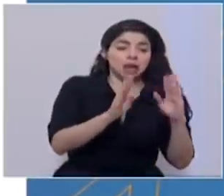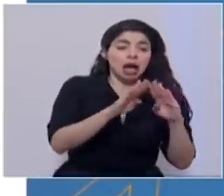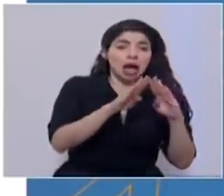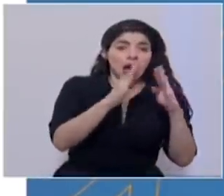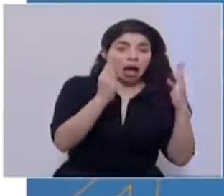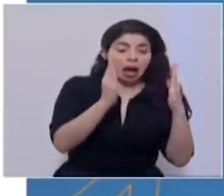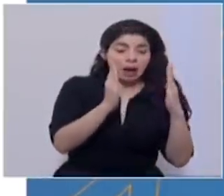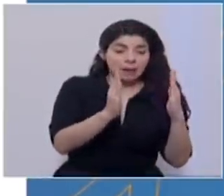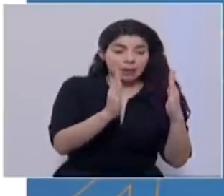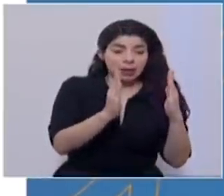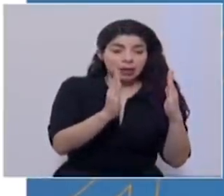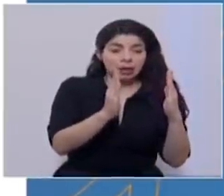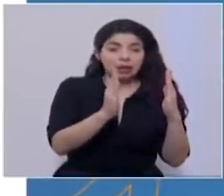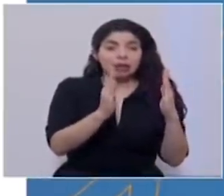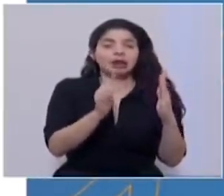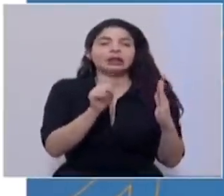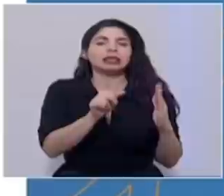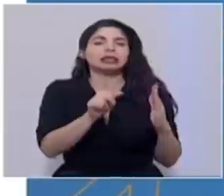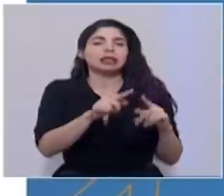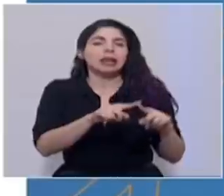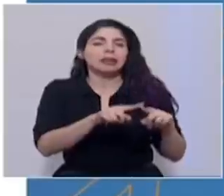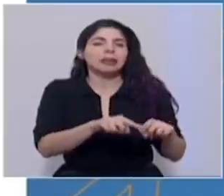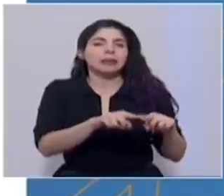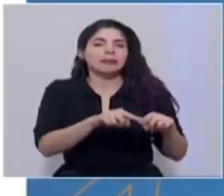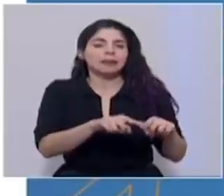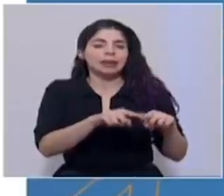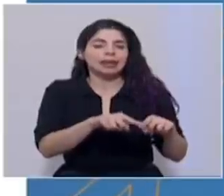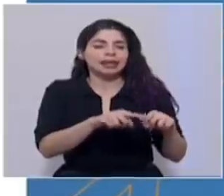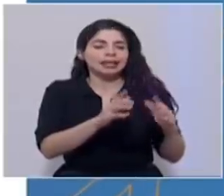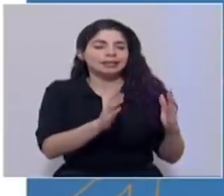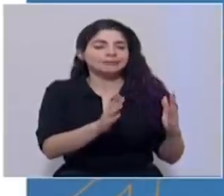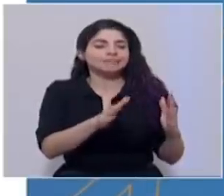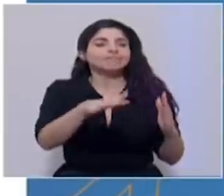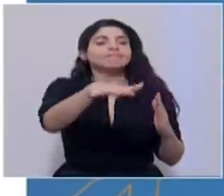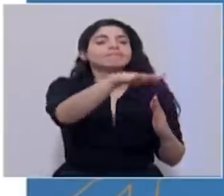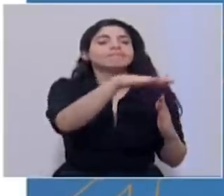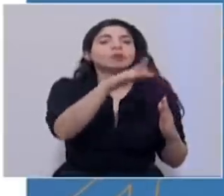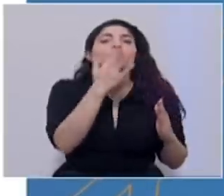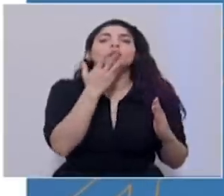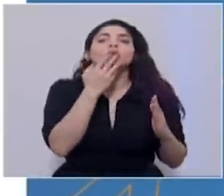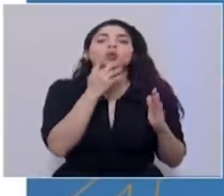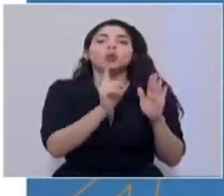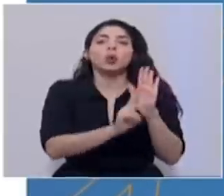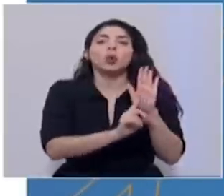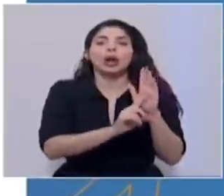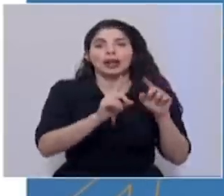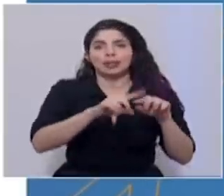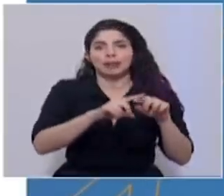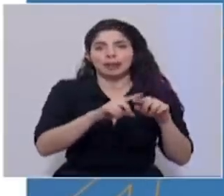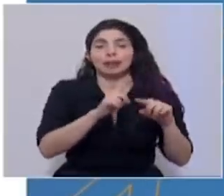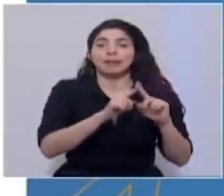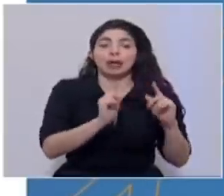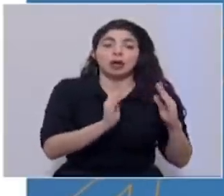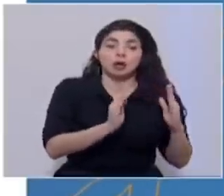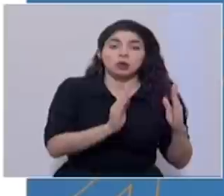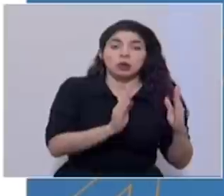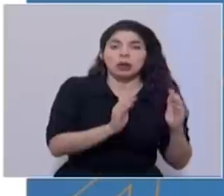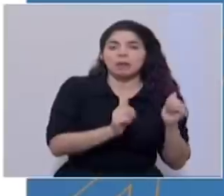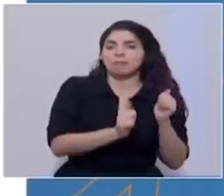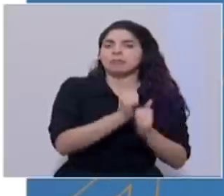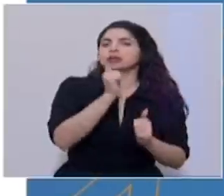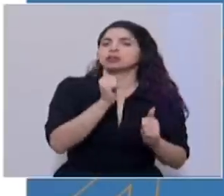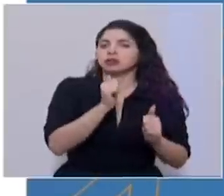va a depender del estatus de alerta en cada cantón, pero en general va a haber